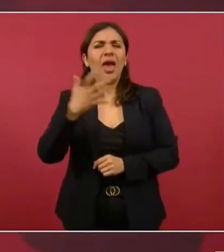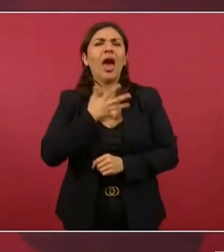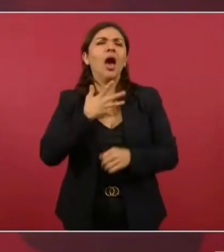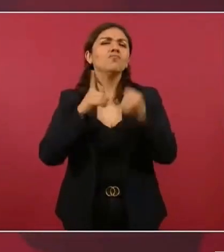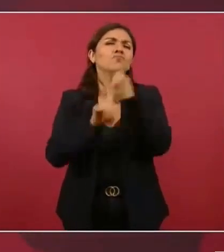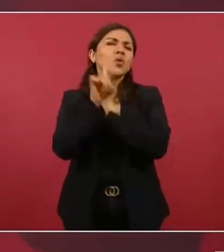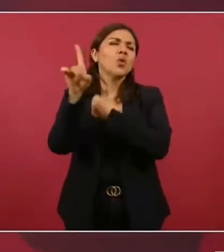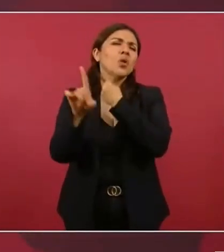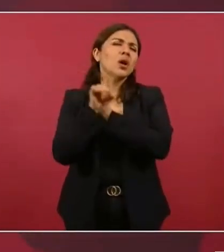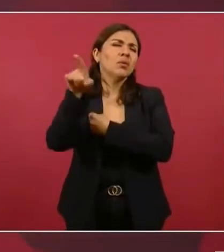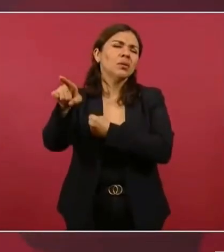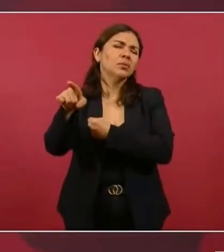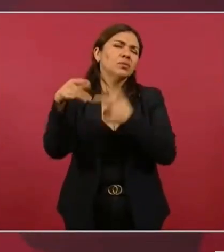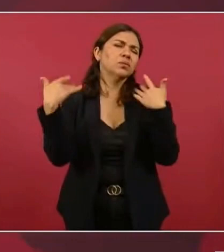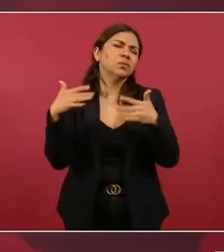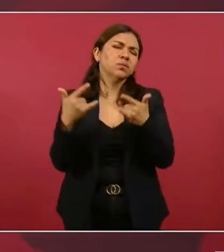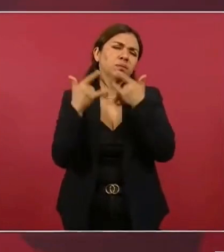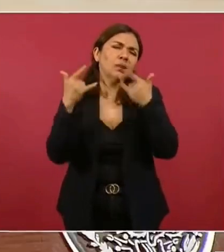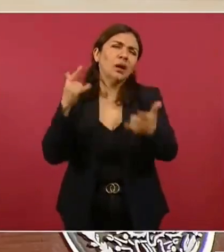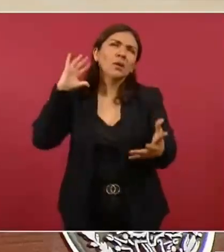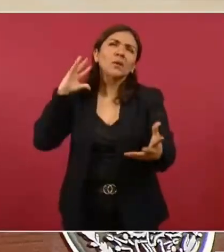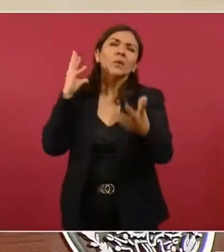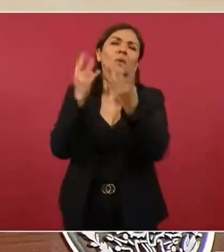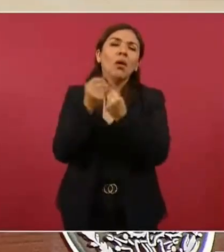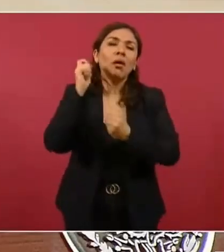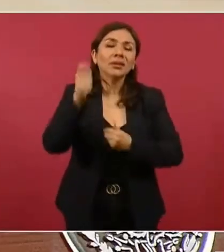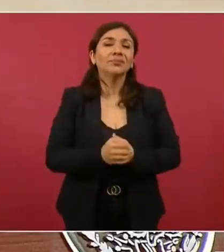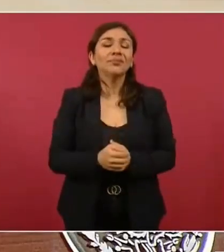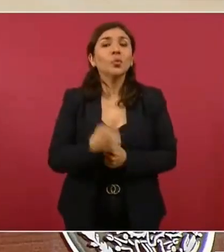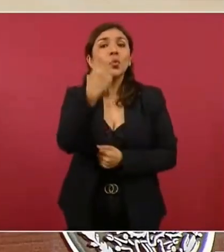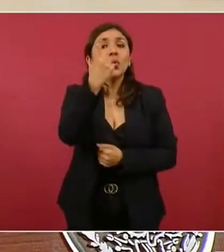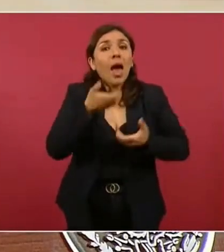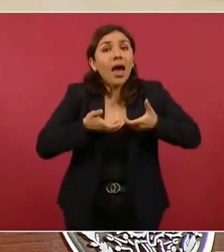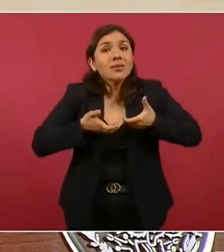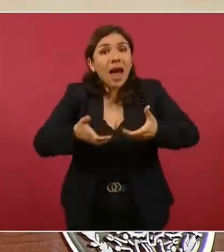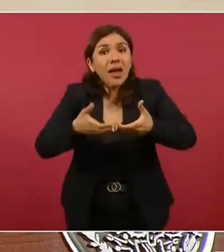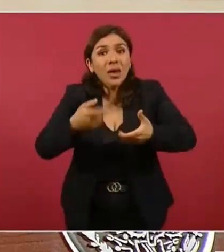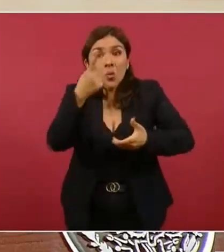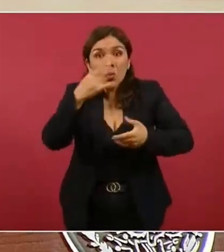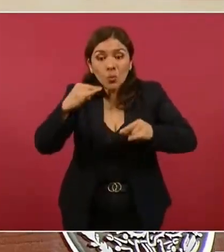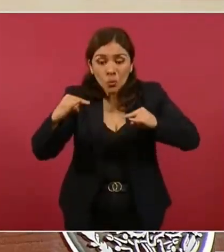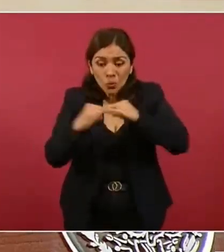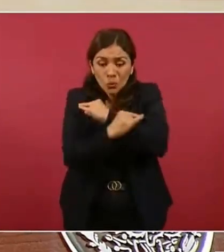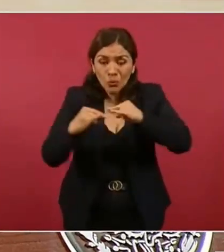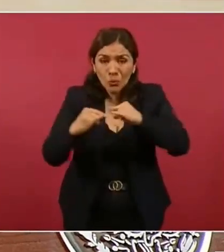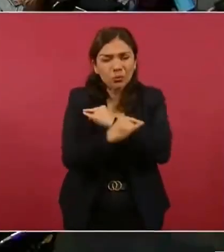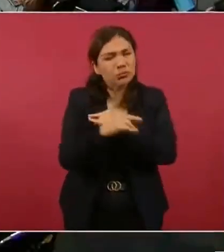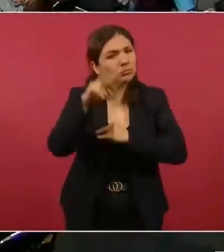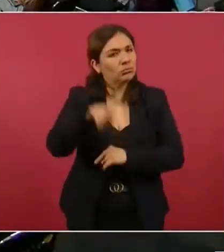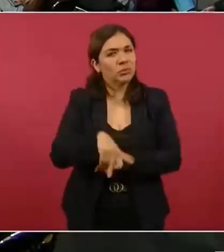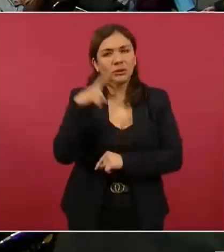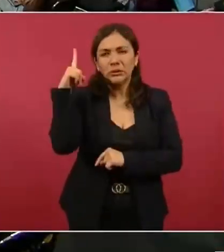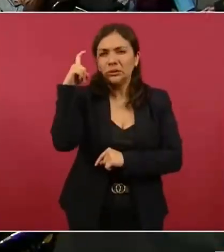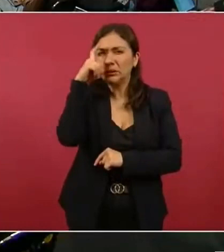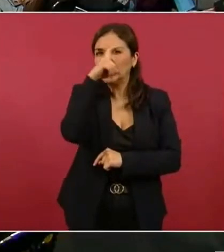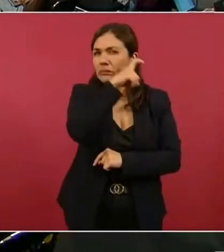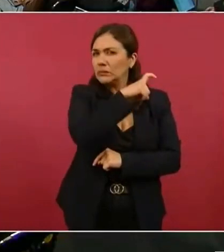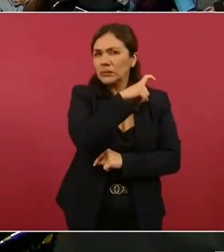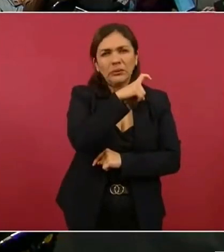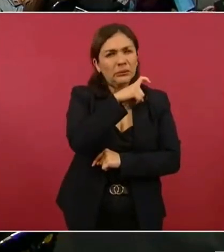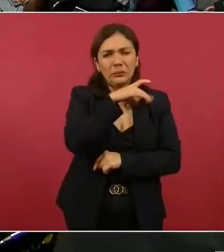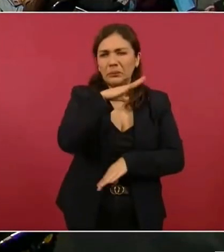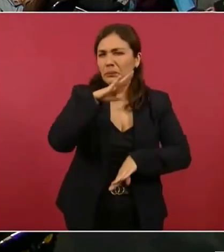histórico de que es una sola calle y es muy difícil, muy